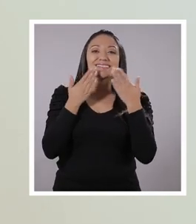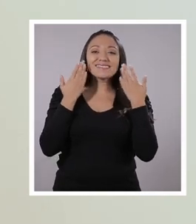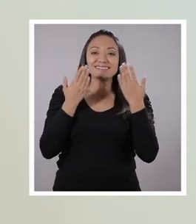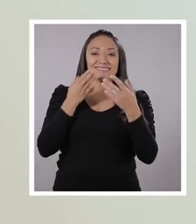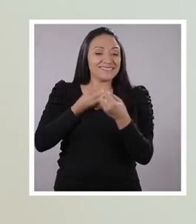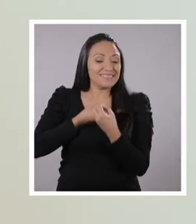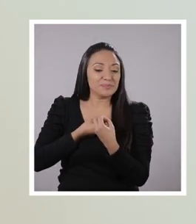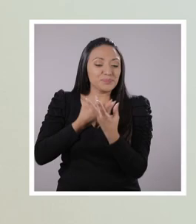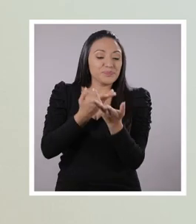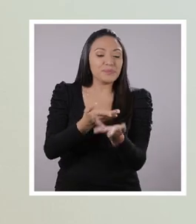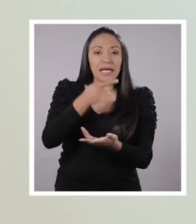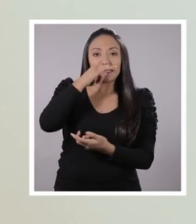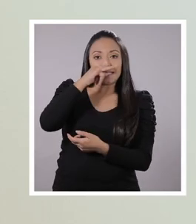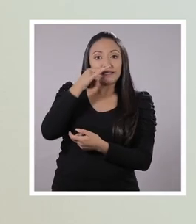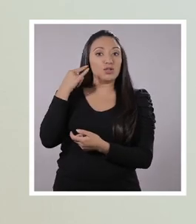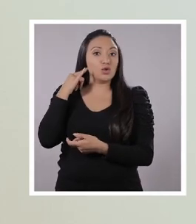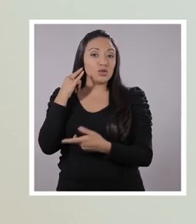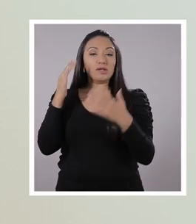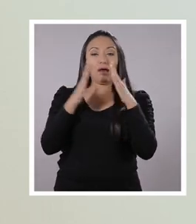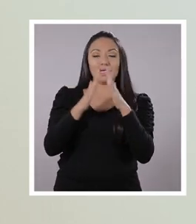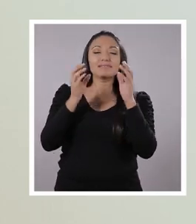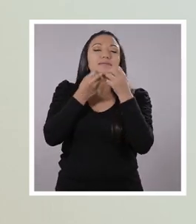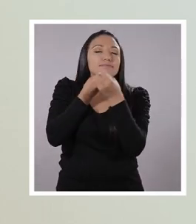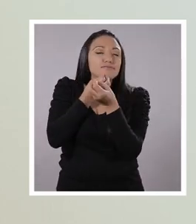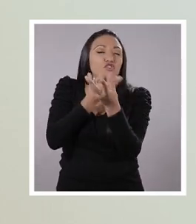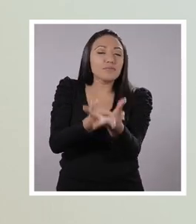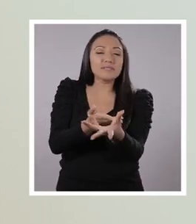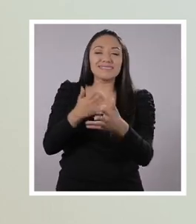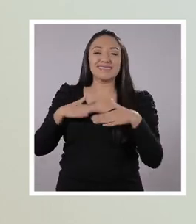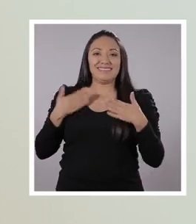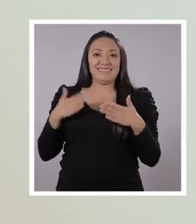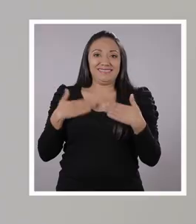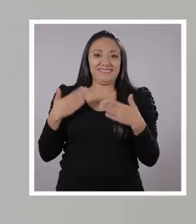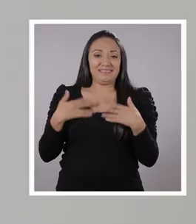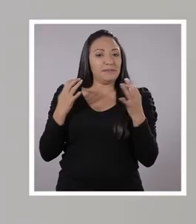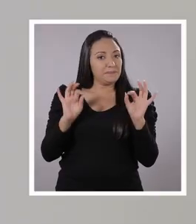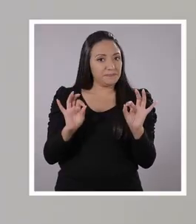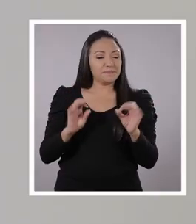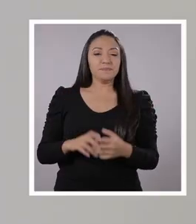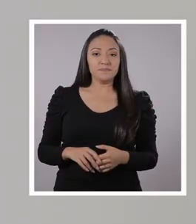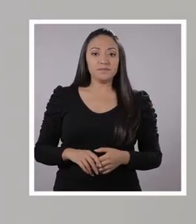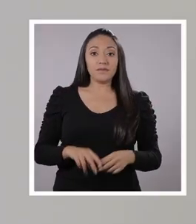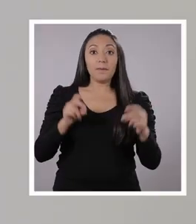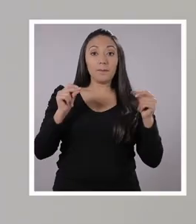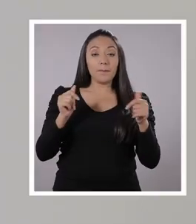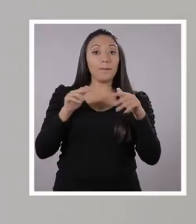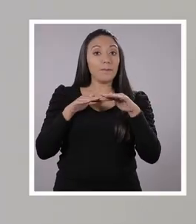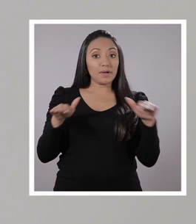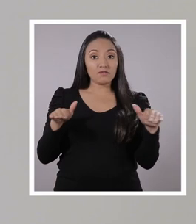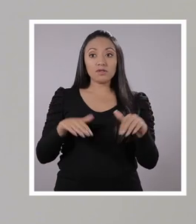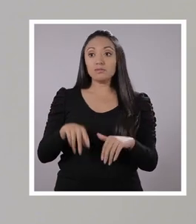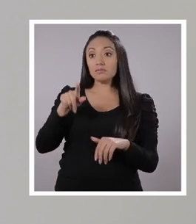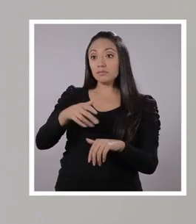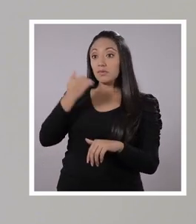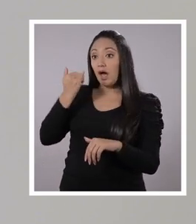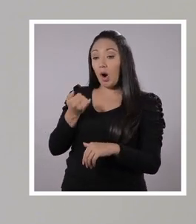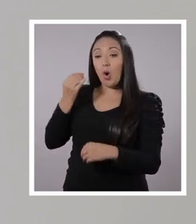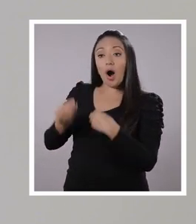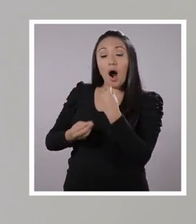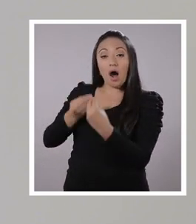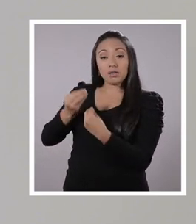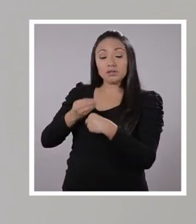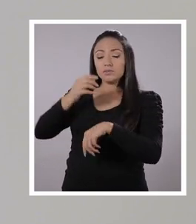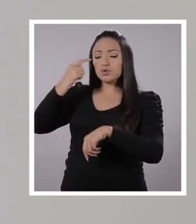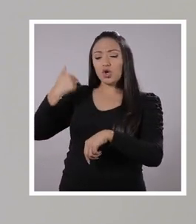los niños y niñas en casa? ¡Eso! ¡Transmitir alegría! ¡Ah, transmitir alegría! ¡Perfecto! ¡Listo! Ahora lo que